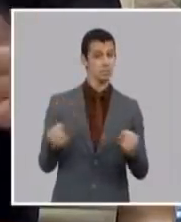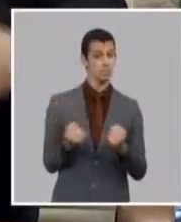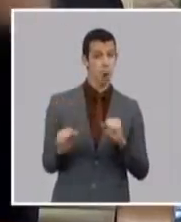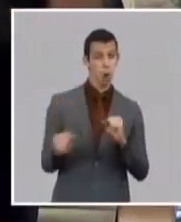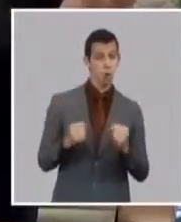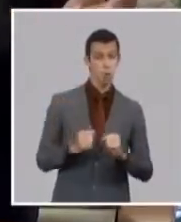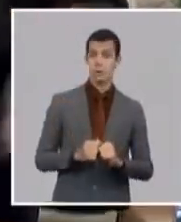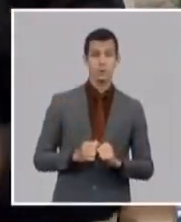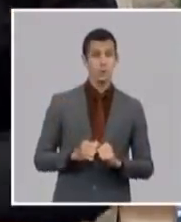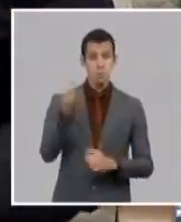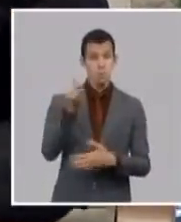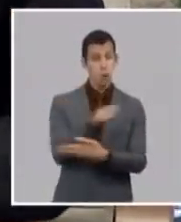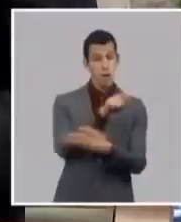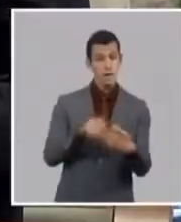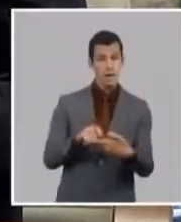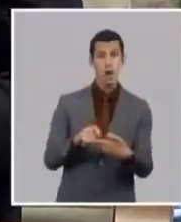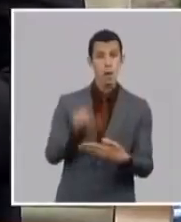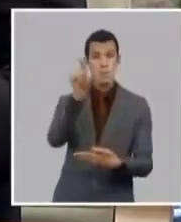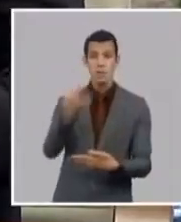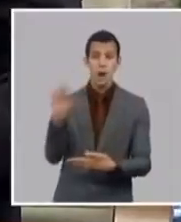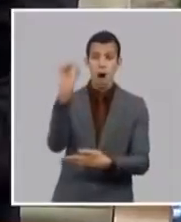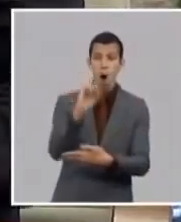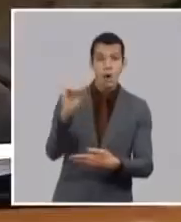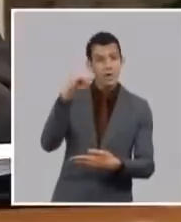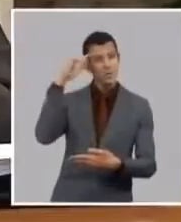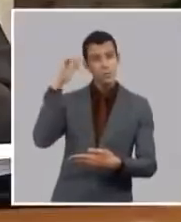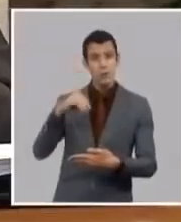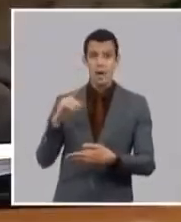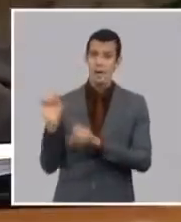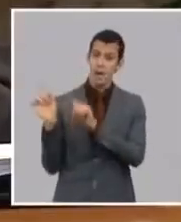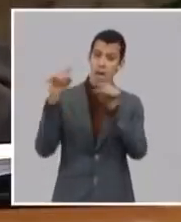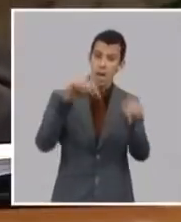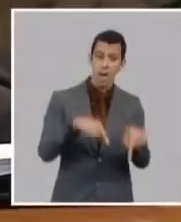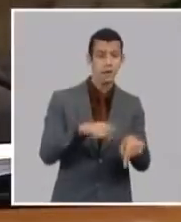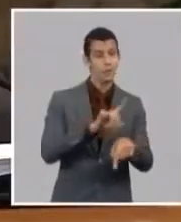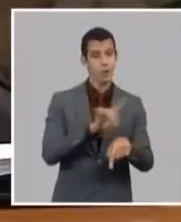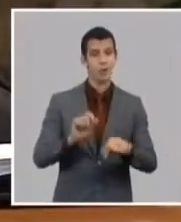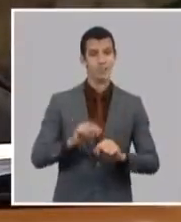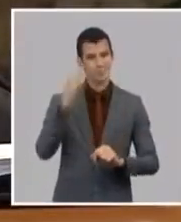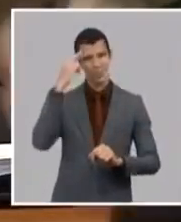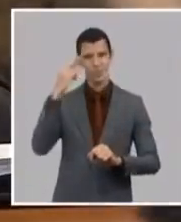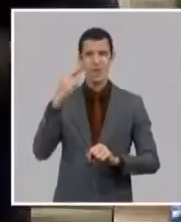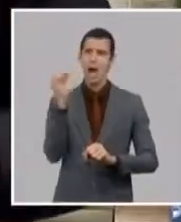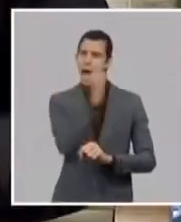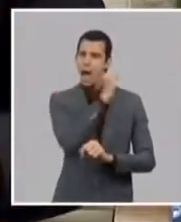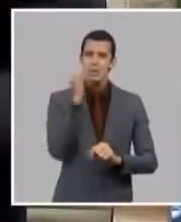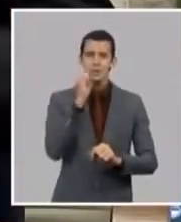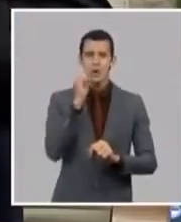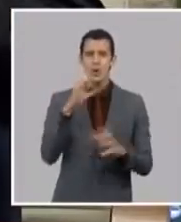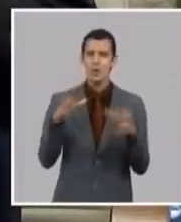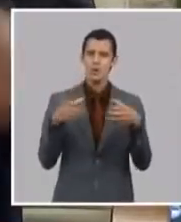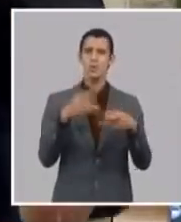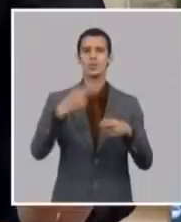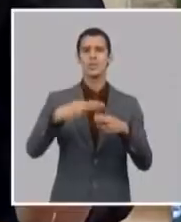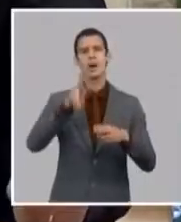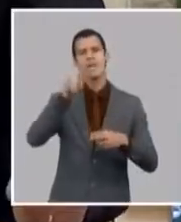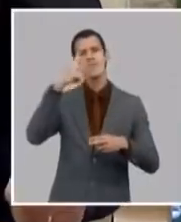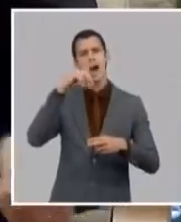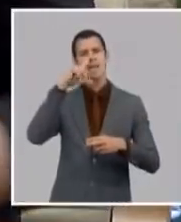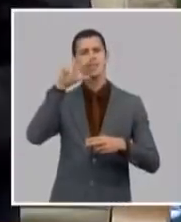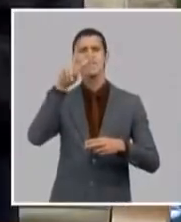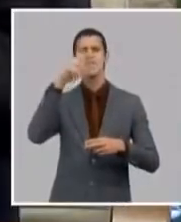me imagino que ahí surgió esa canción de los bambán que La Habana no aguanta más y que para trabajar aquí había que